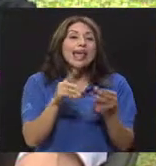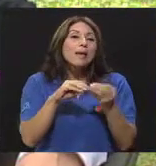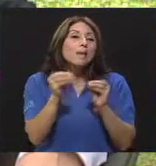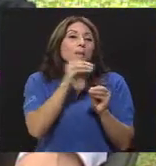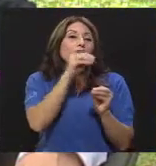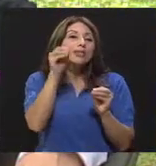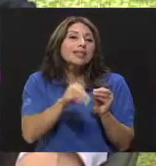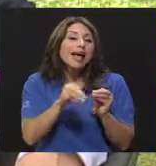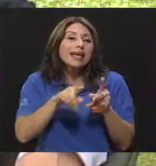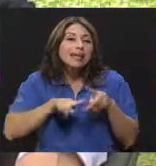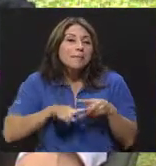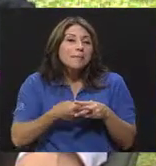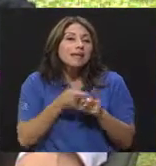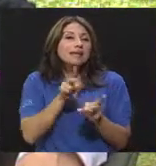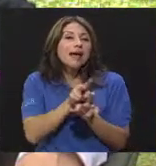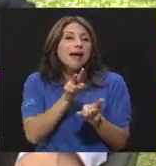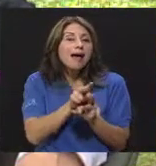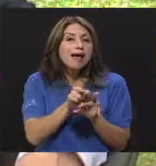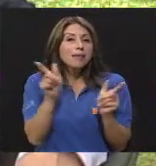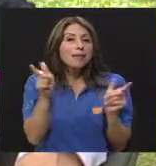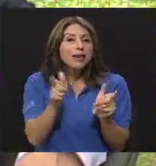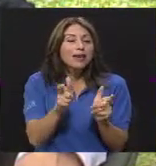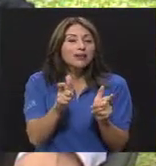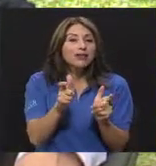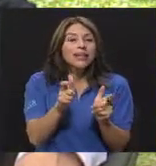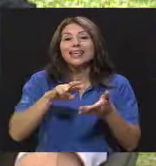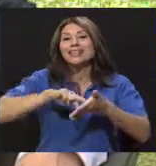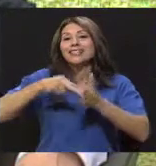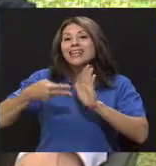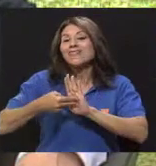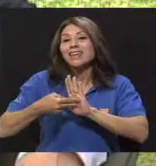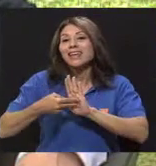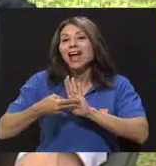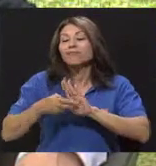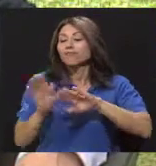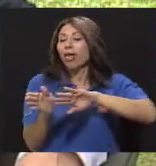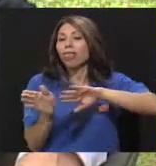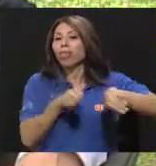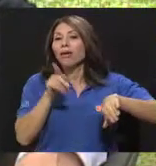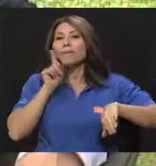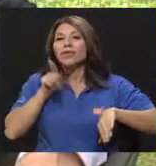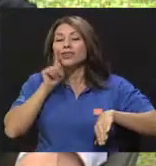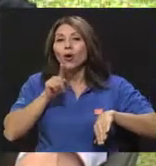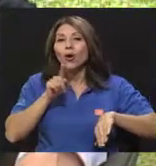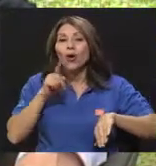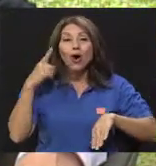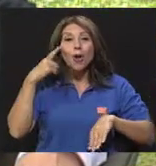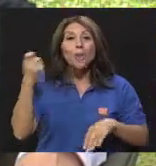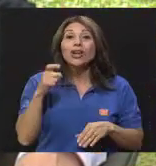viene a romper un mito, porque el mito es que todo el mundo percibe que los adolescentes están en una orgía,